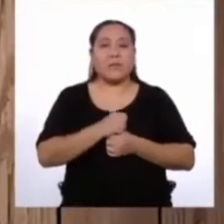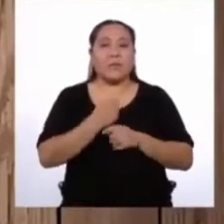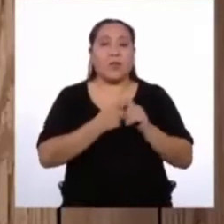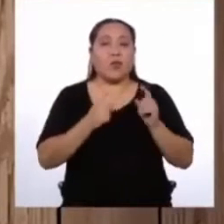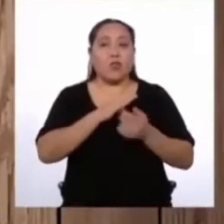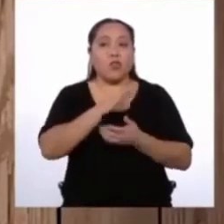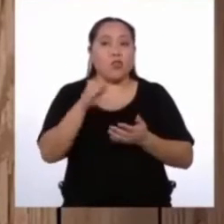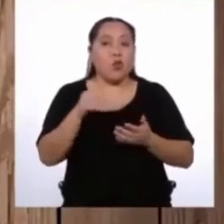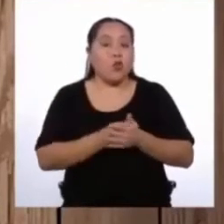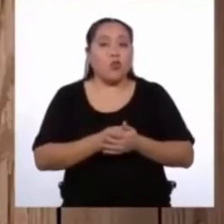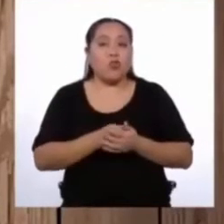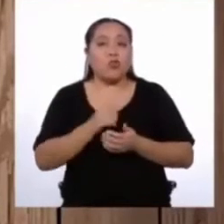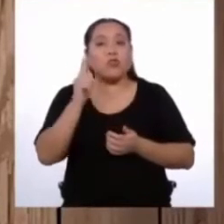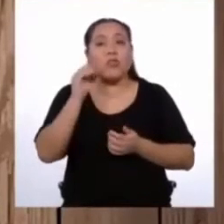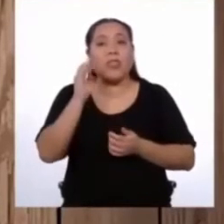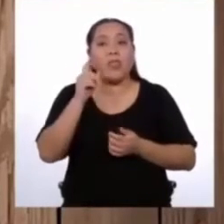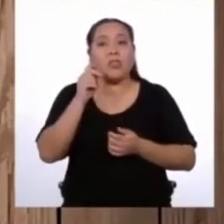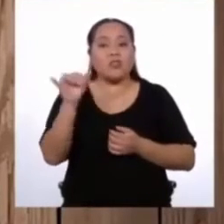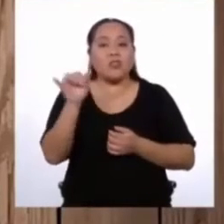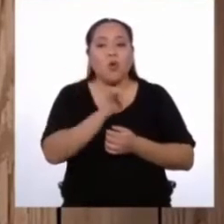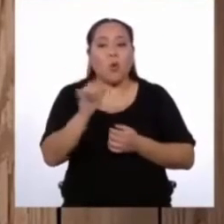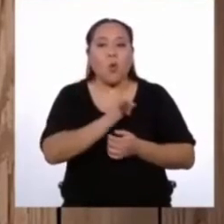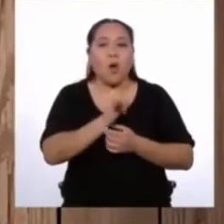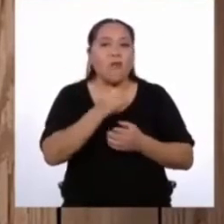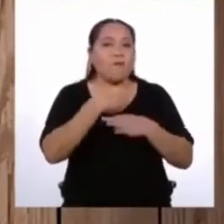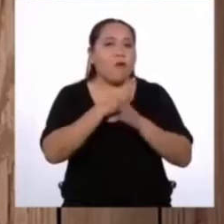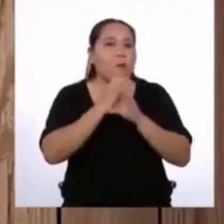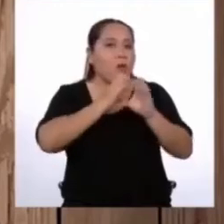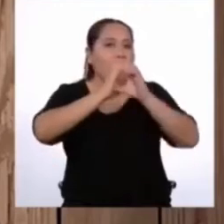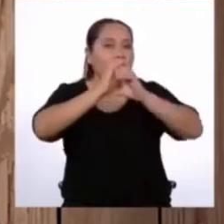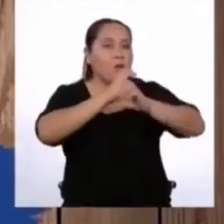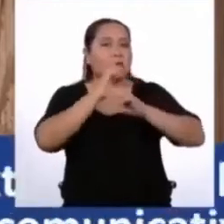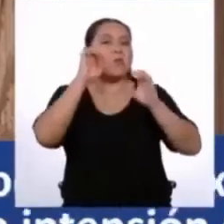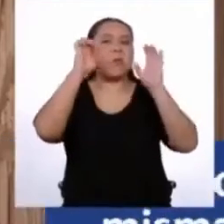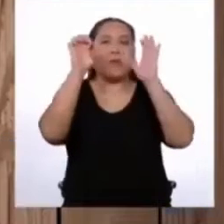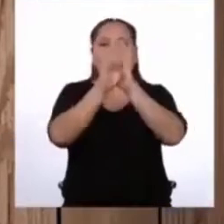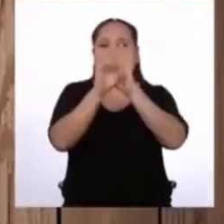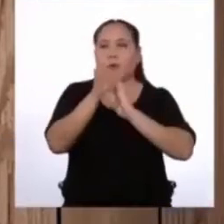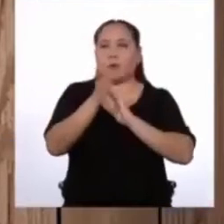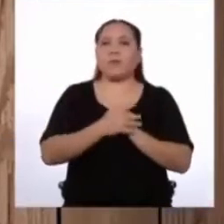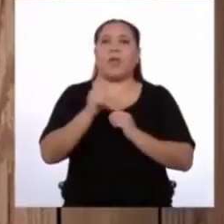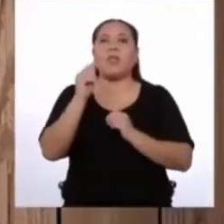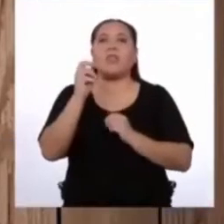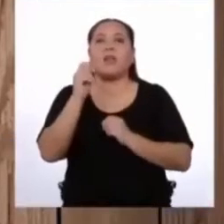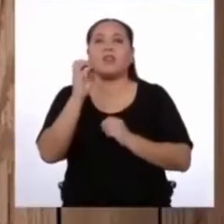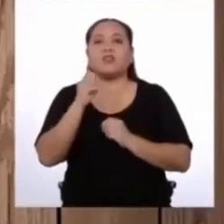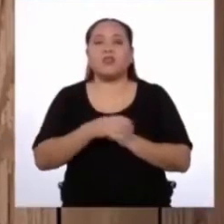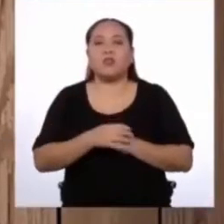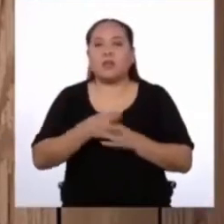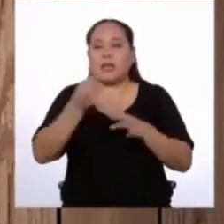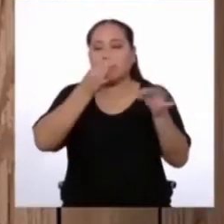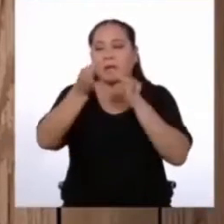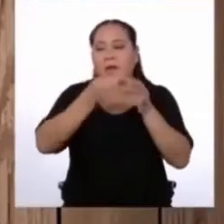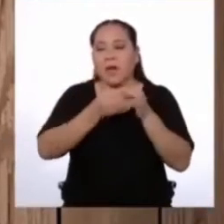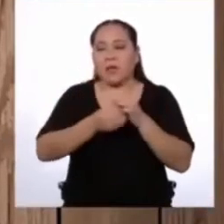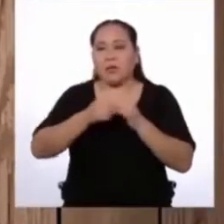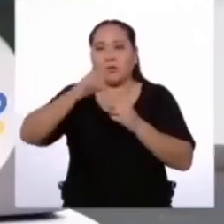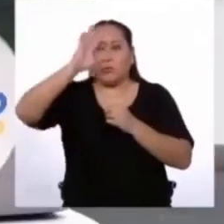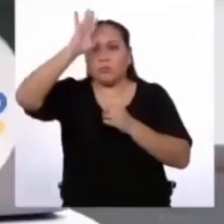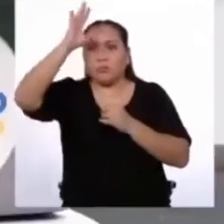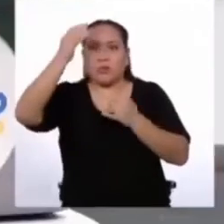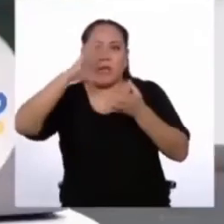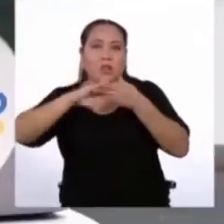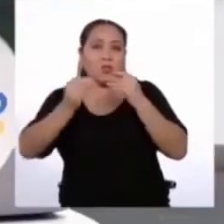no todos los textos tienen la misma intención comunicativa. Por ejemplo, hay textos que narran un hecho ficticio, otros